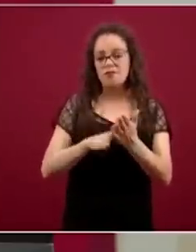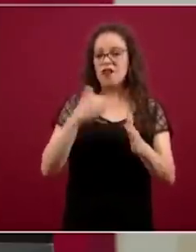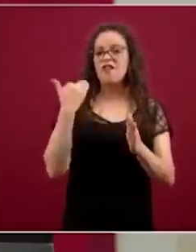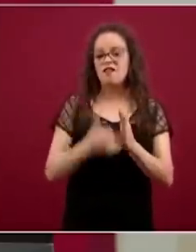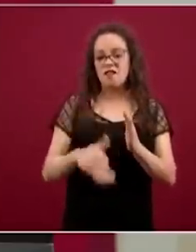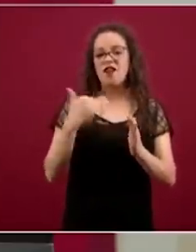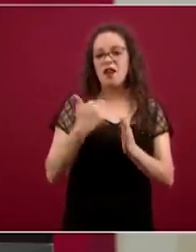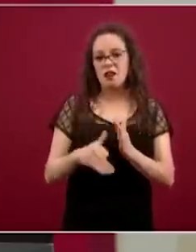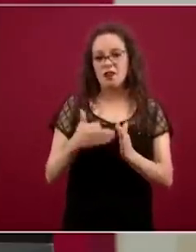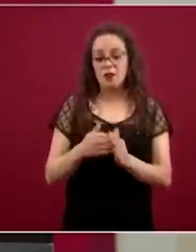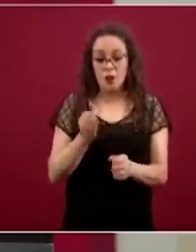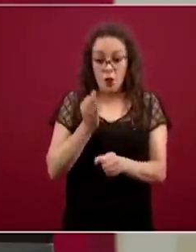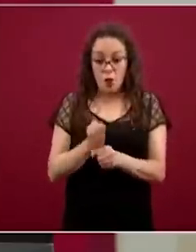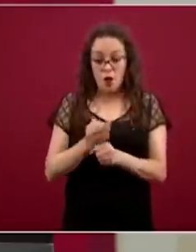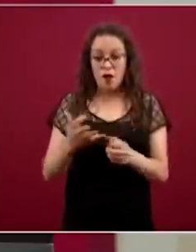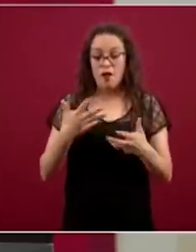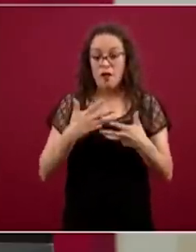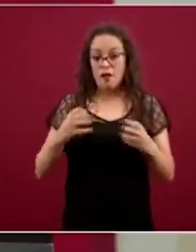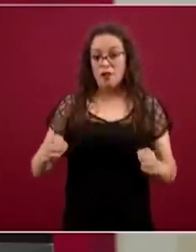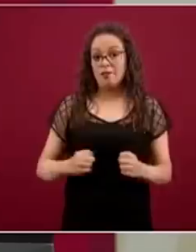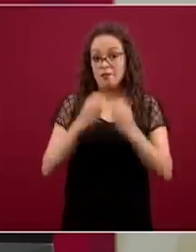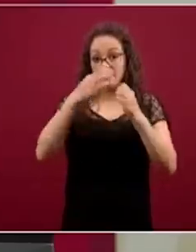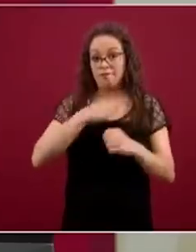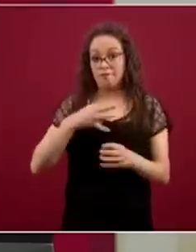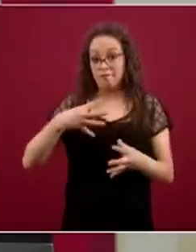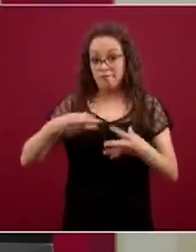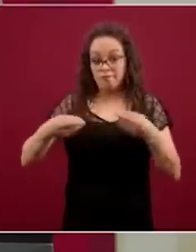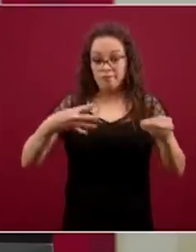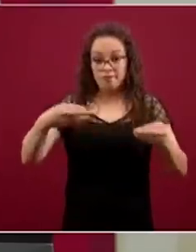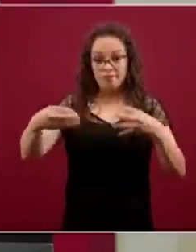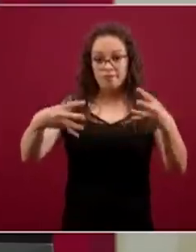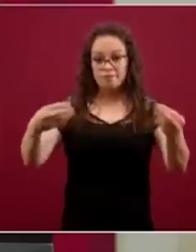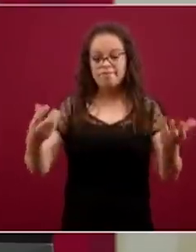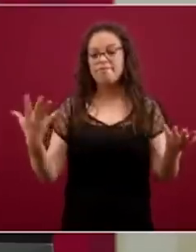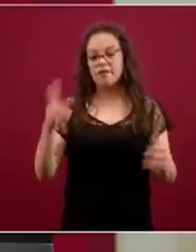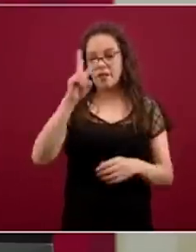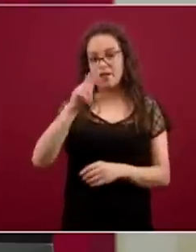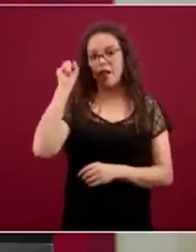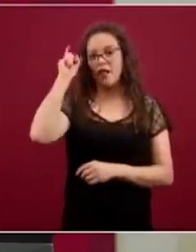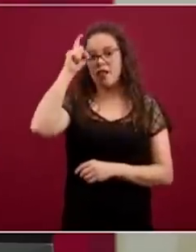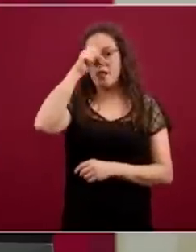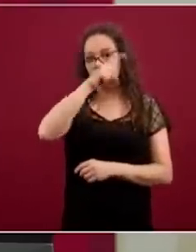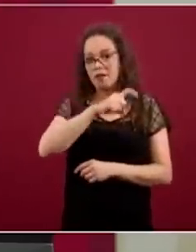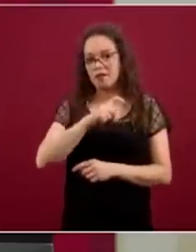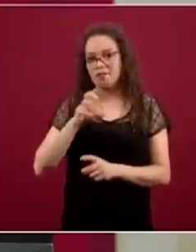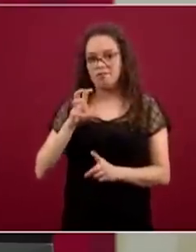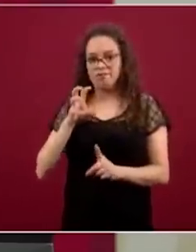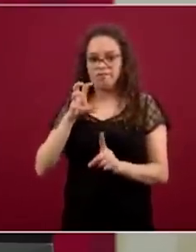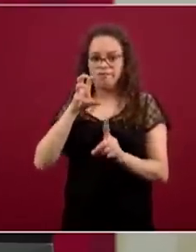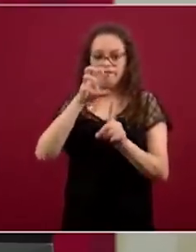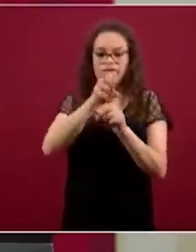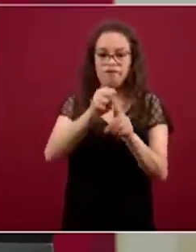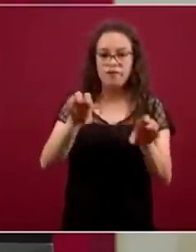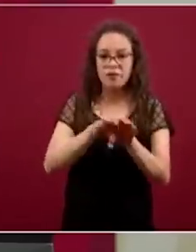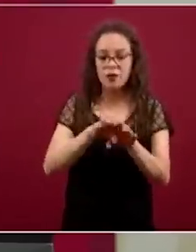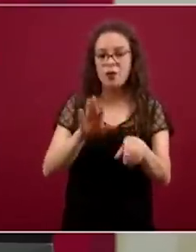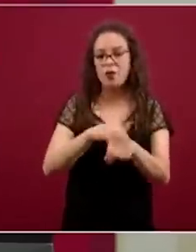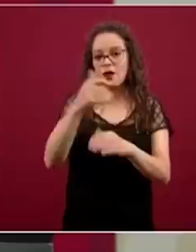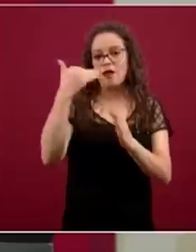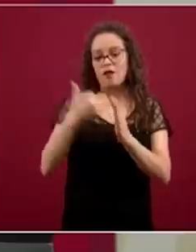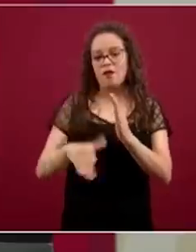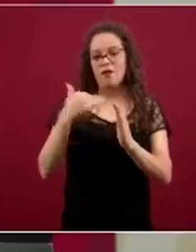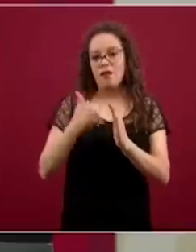ha salido aquí, lo hemos comentado muchas veces, nos enfrentamos a el reto de tener una deficiencia estructural de nuestro sistema de salud,